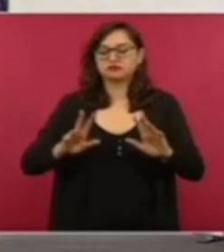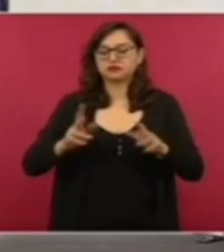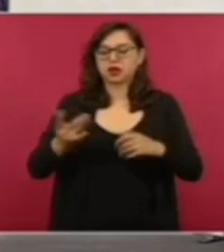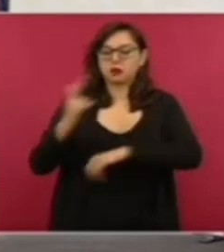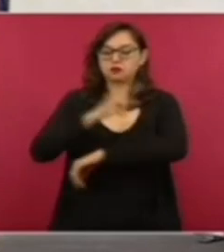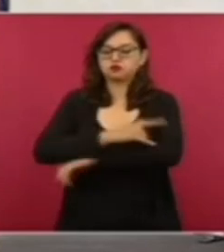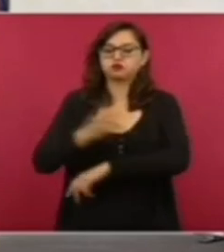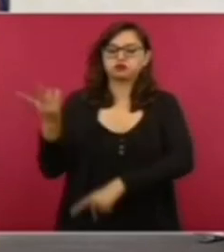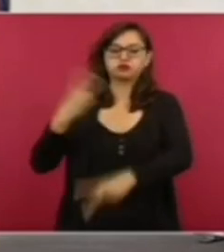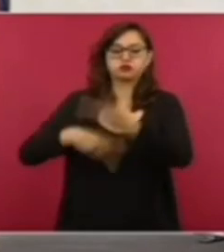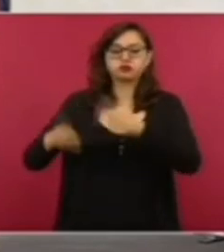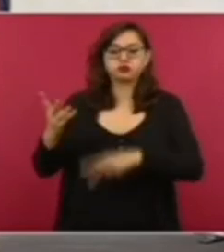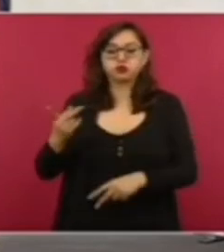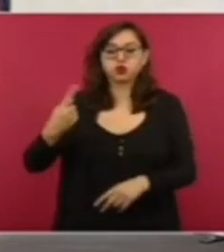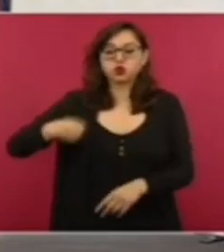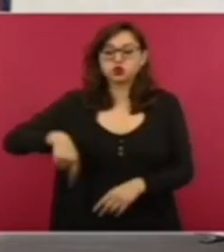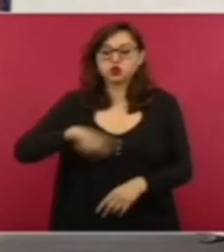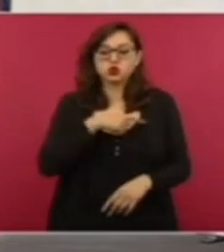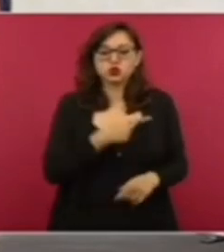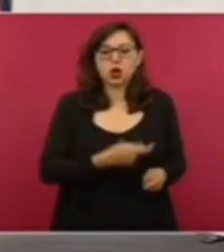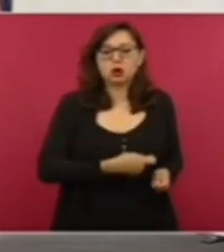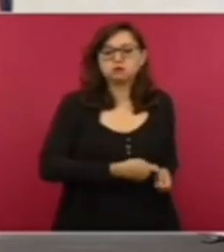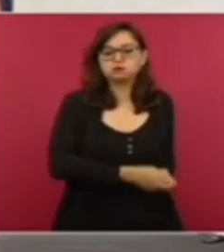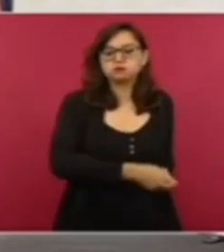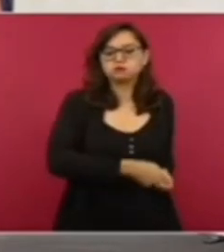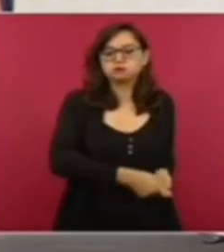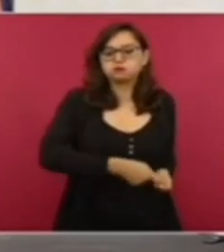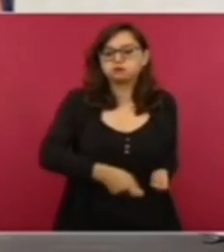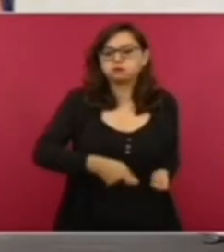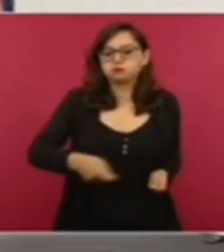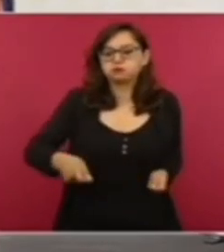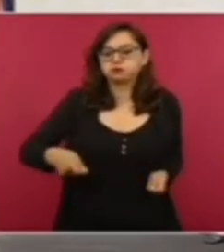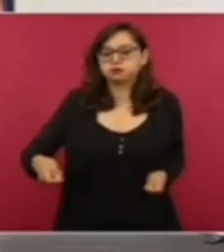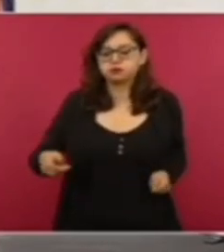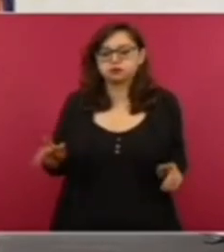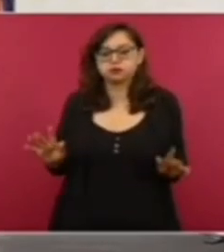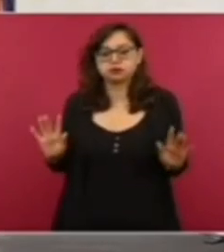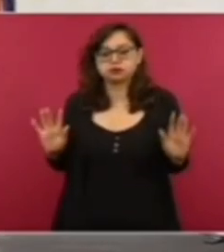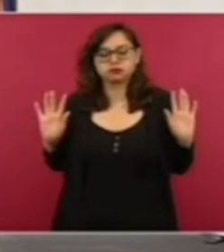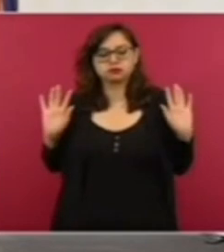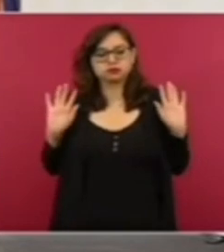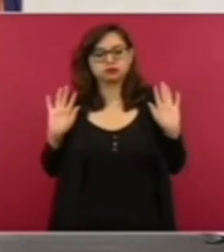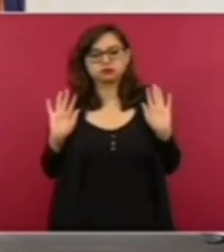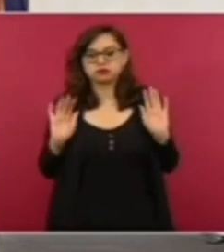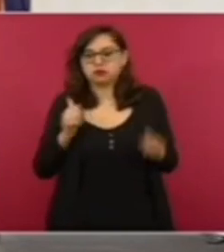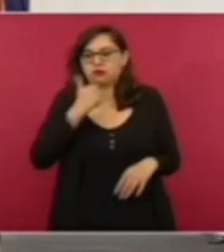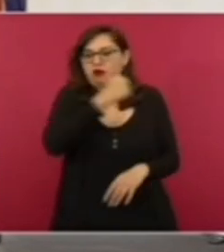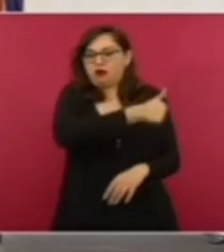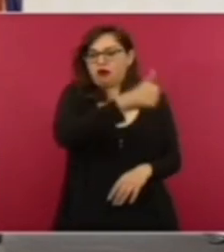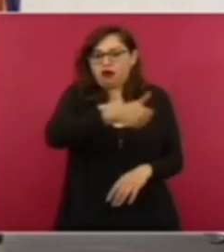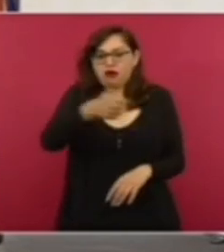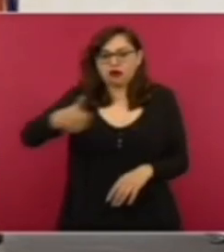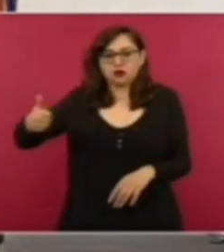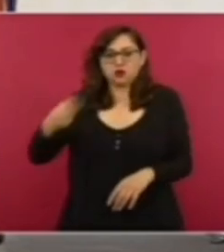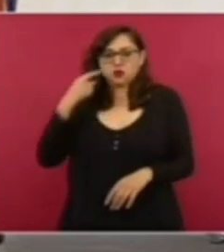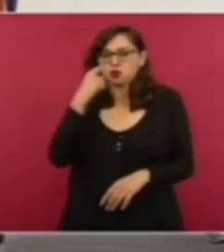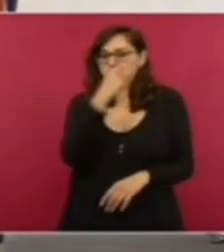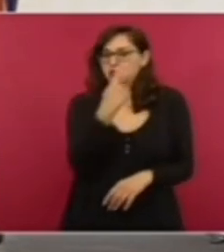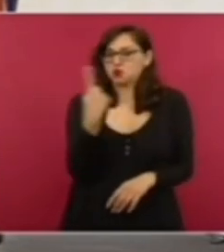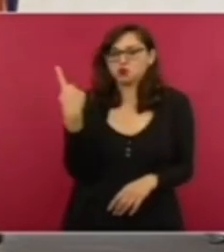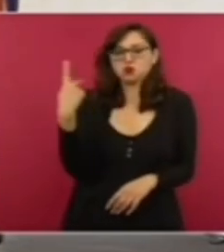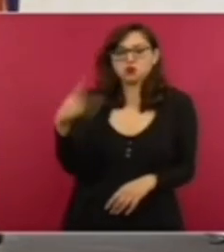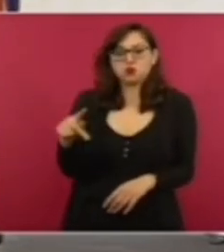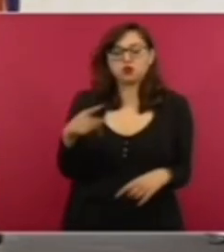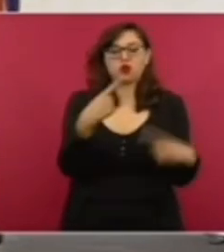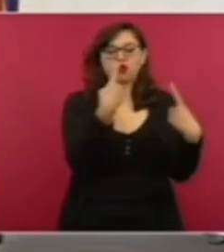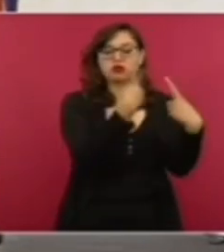o la postura de la aerolínea. En Volaris respetamos